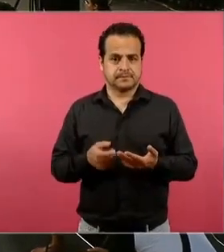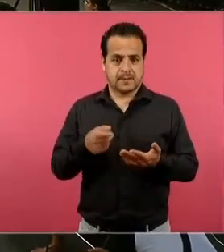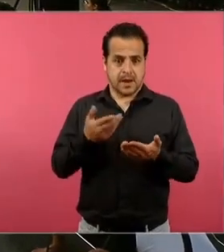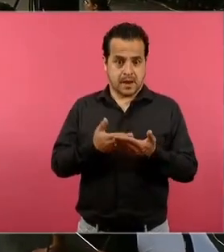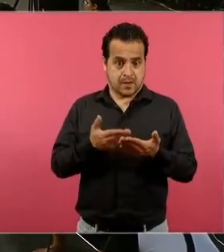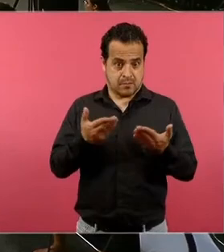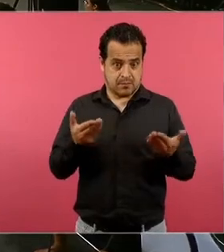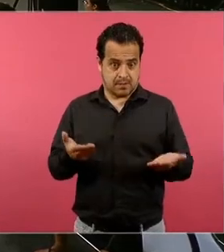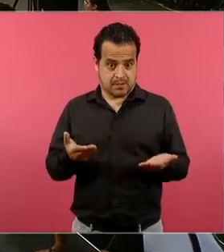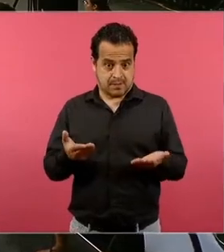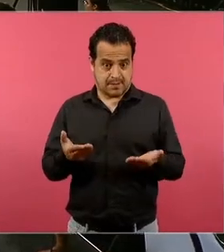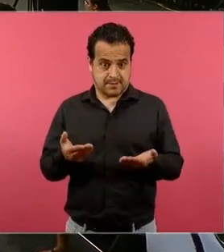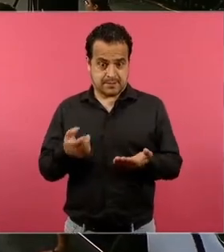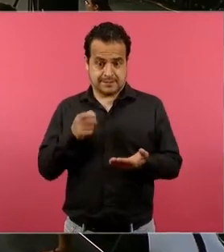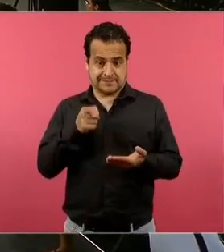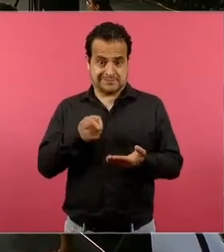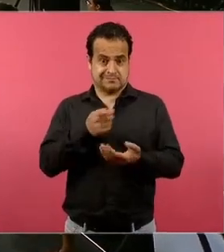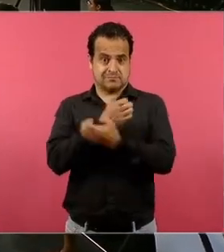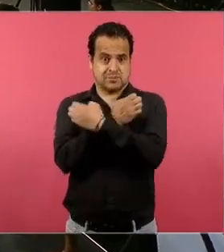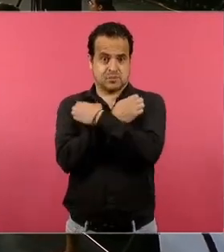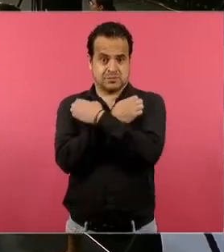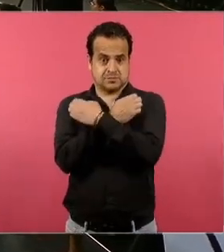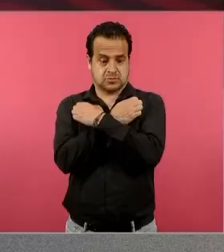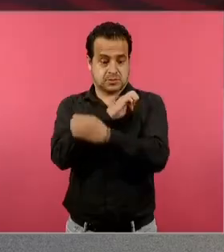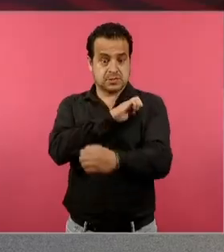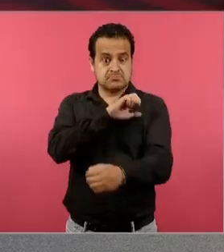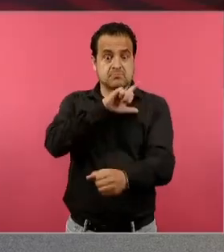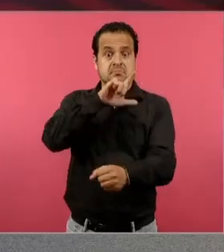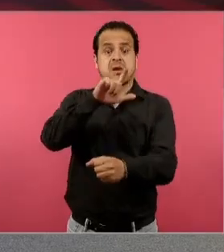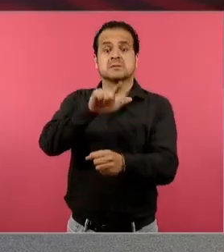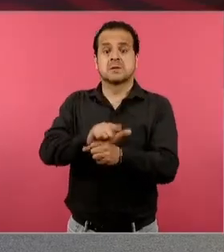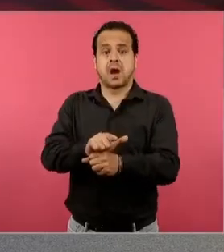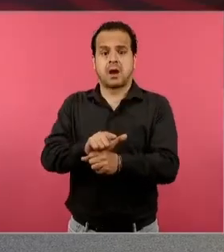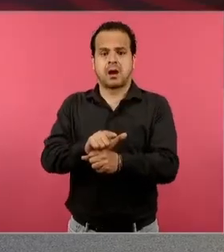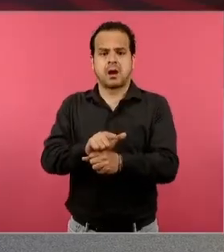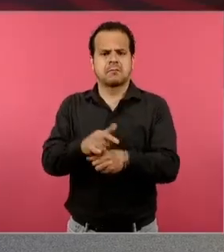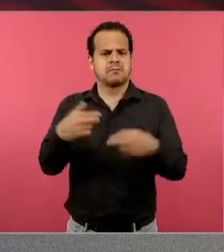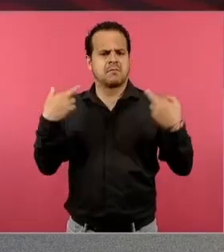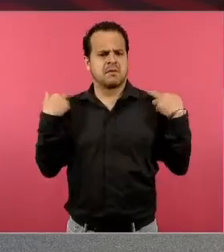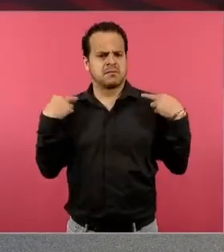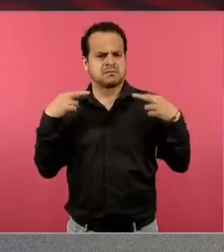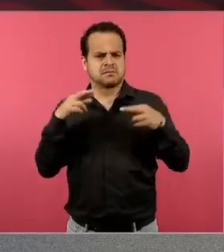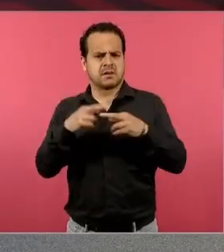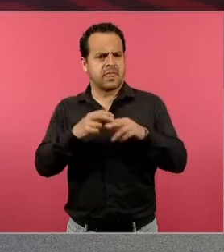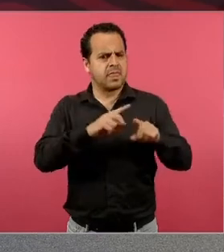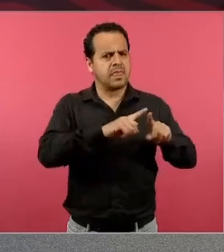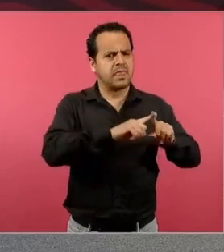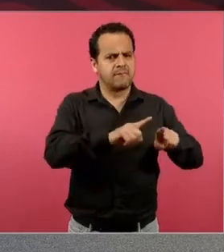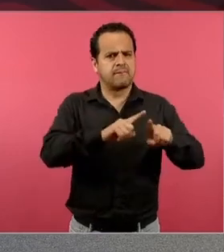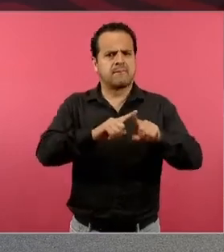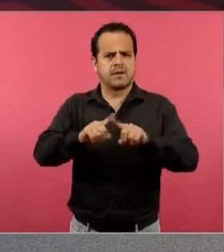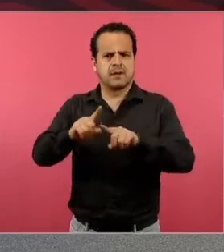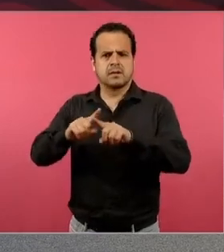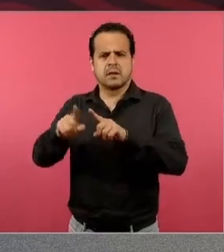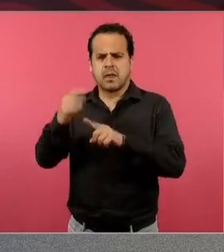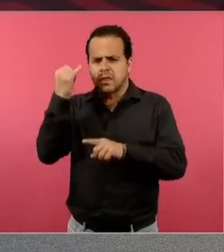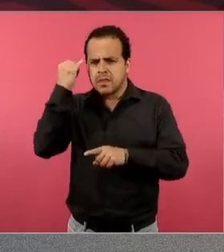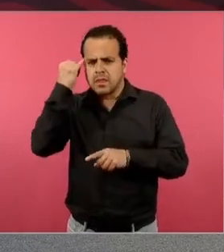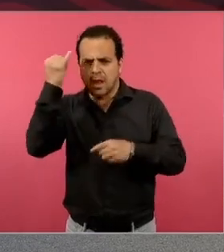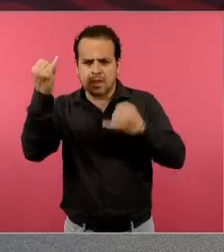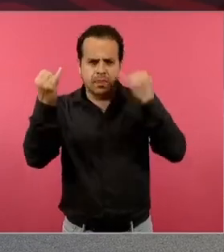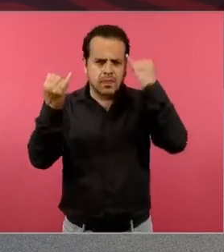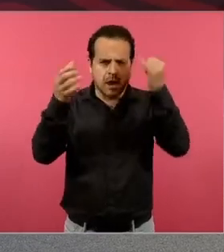hablar de educación especial, muchos tenemos diferentes términos sobre la parte de discapacidad, desde aquí tienen que ir aclarando